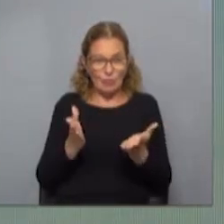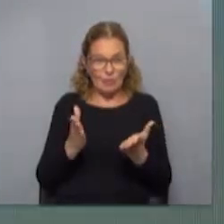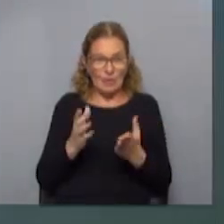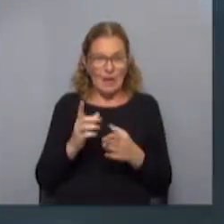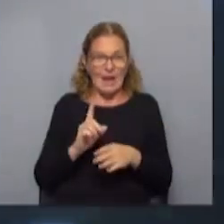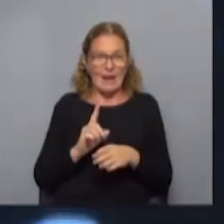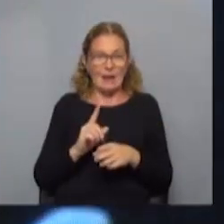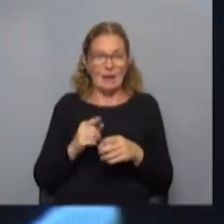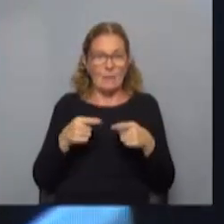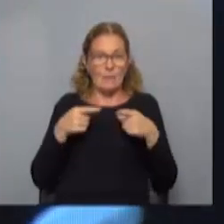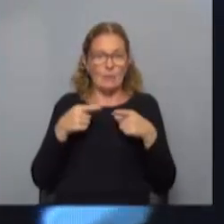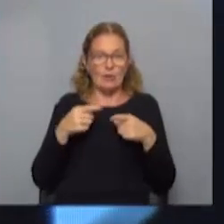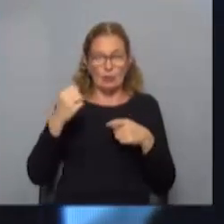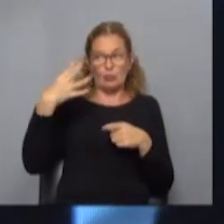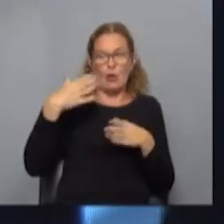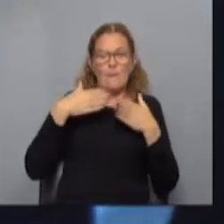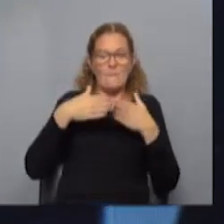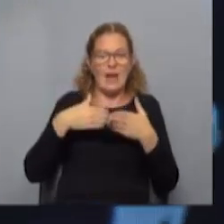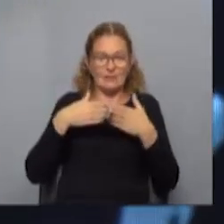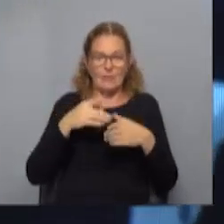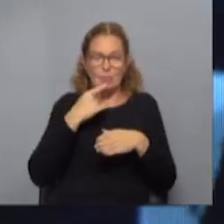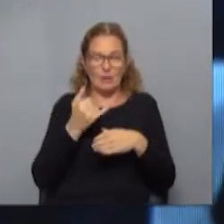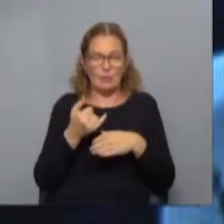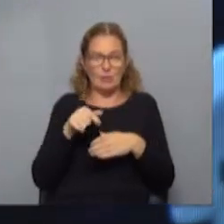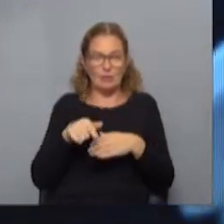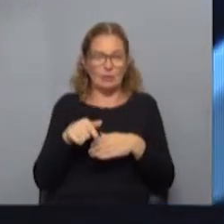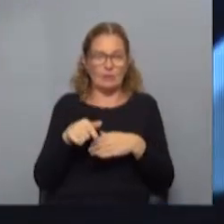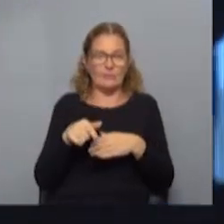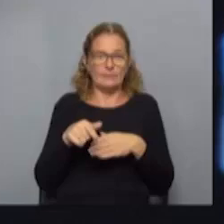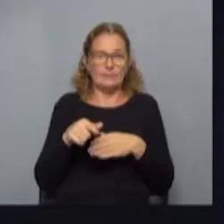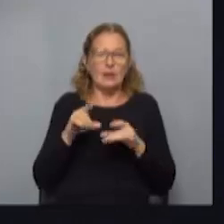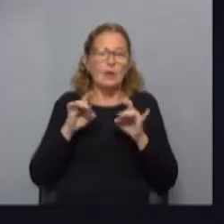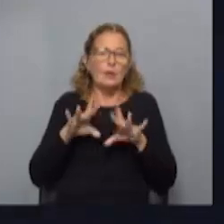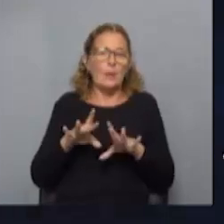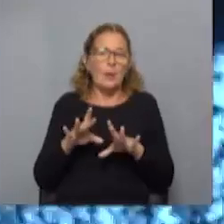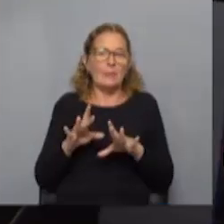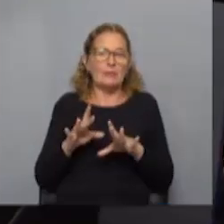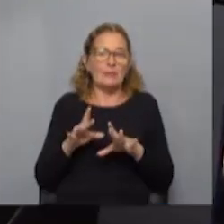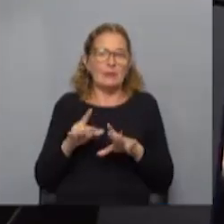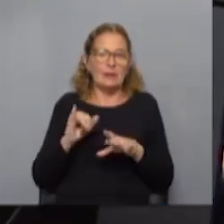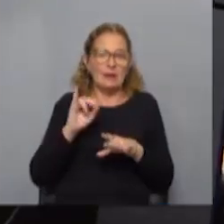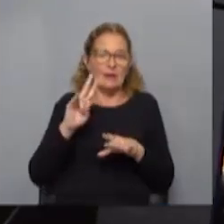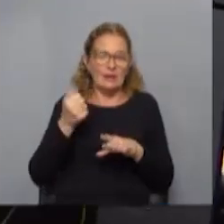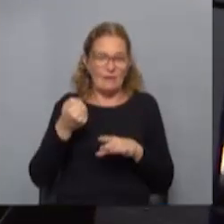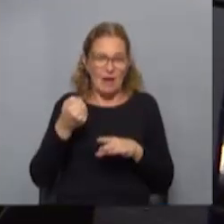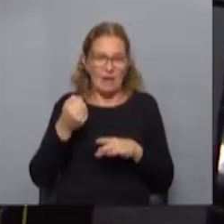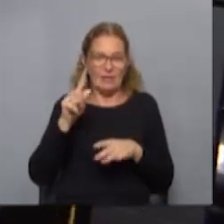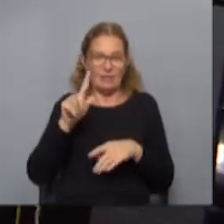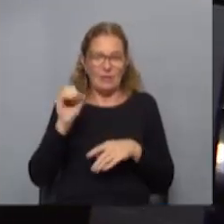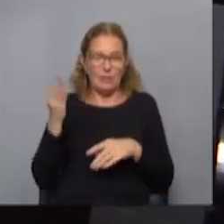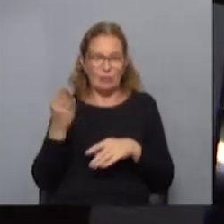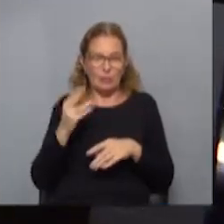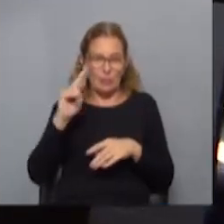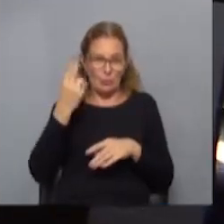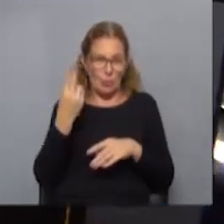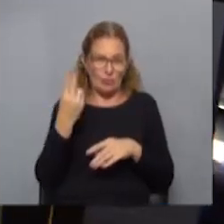y los que viven del sol y playa, que en esta temporada, que normalmente era el IVA 10% para los